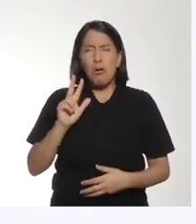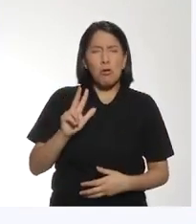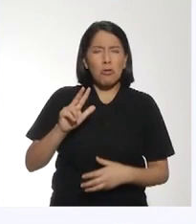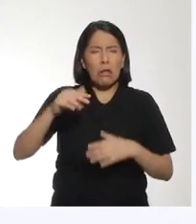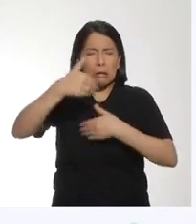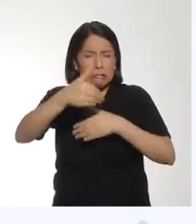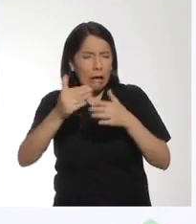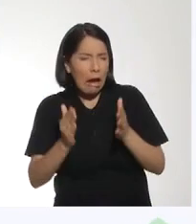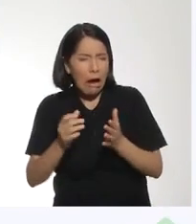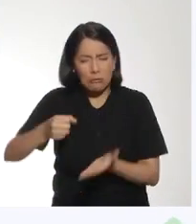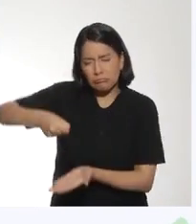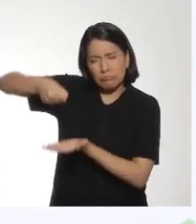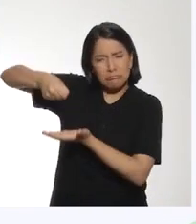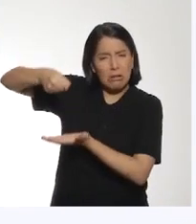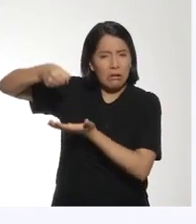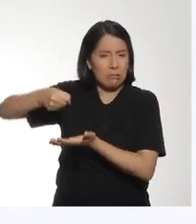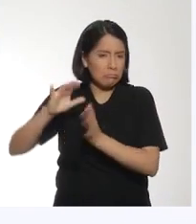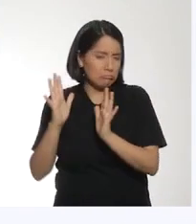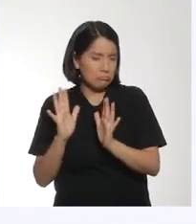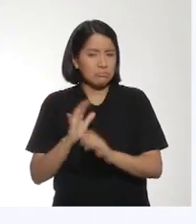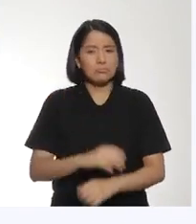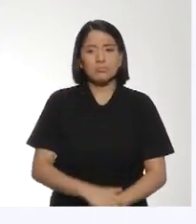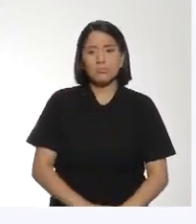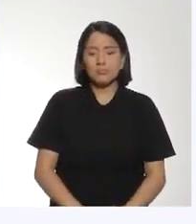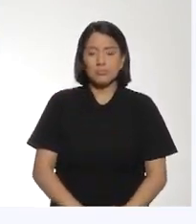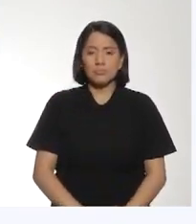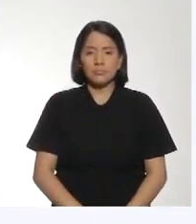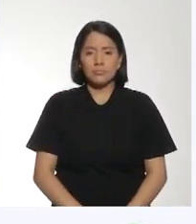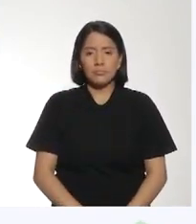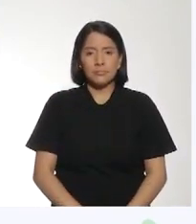Dos o tres cestas o cajas o baldes.